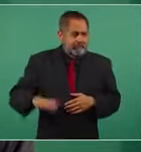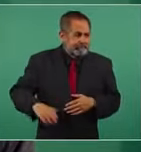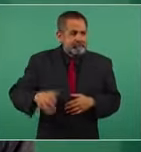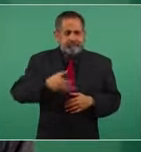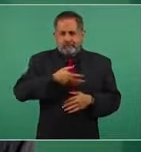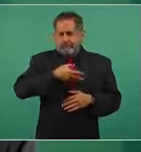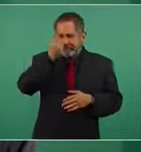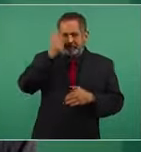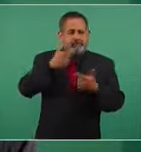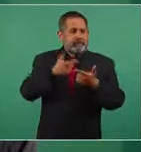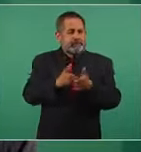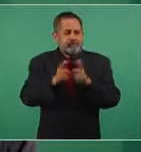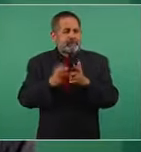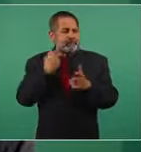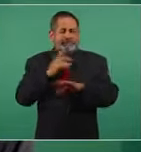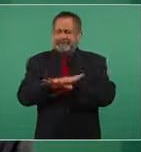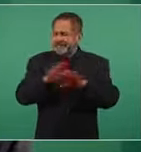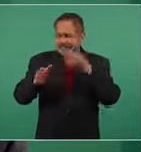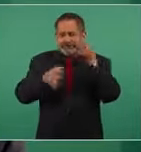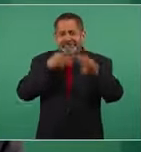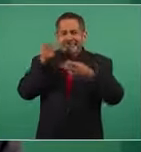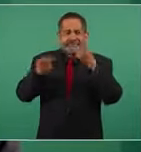partidos, no se puede hacer campaña.